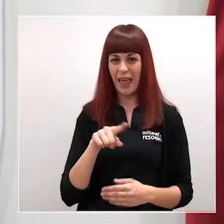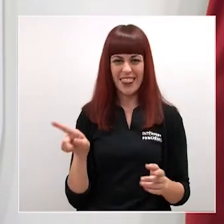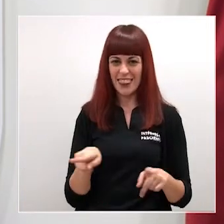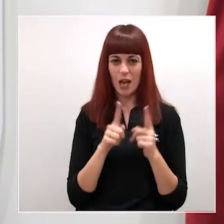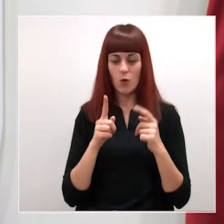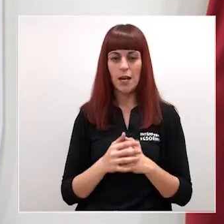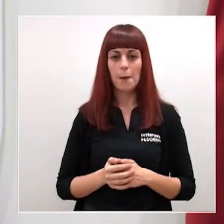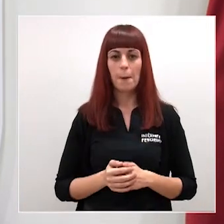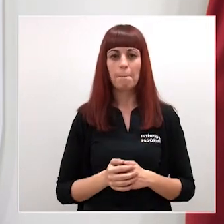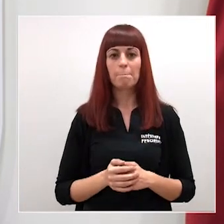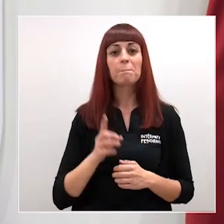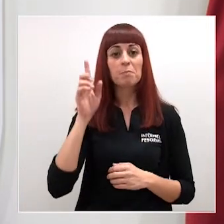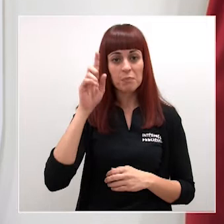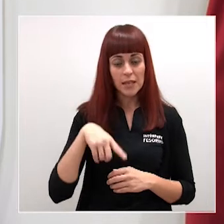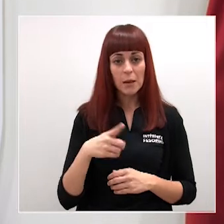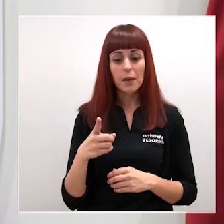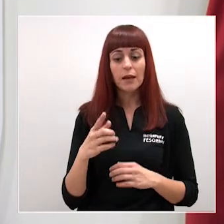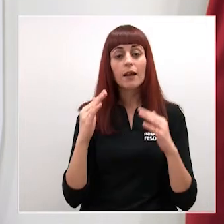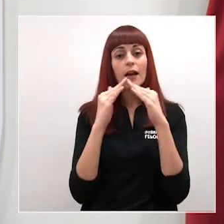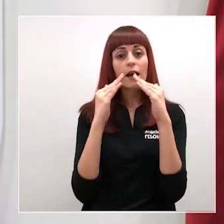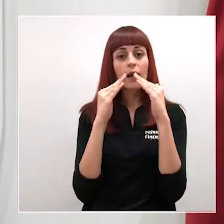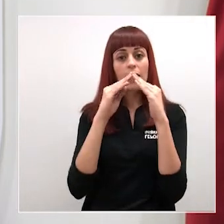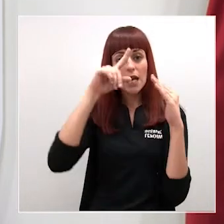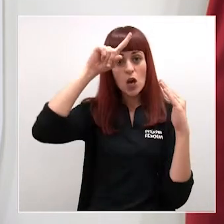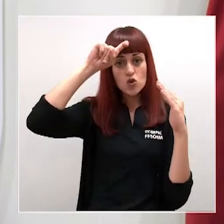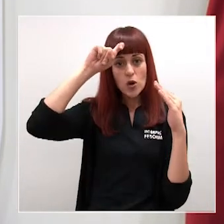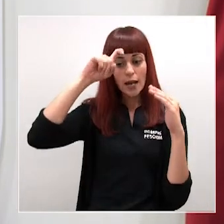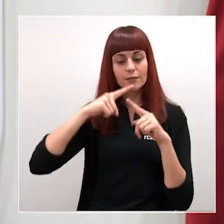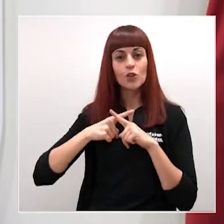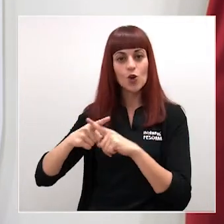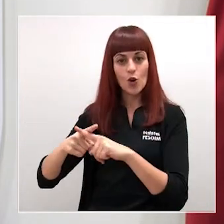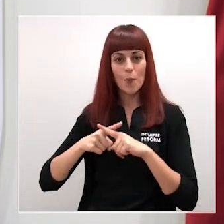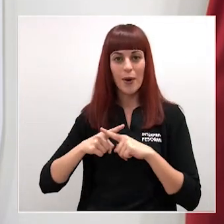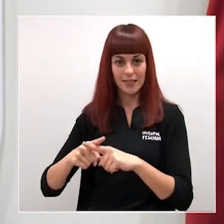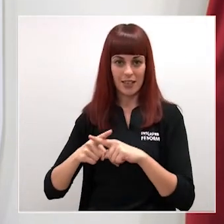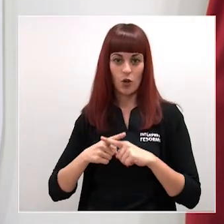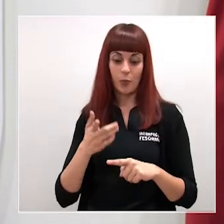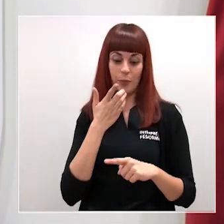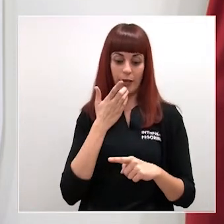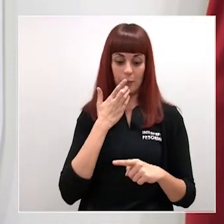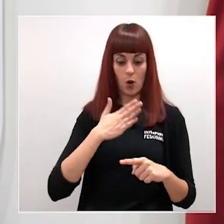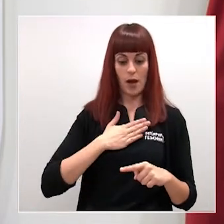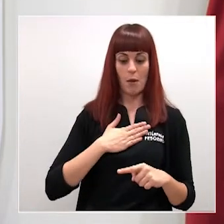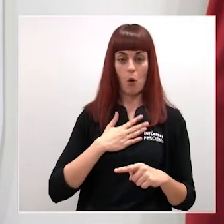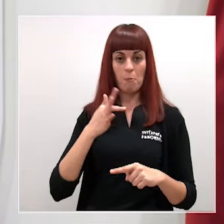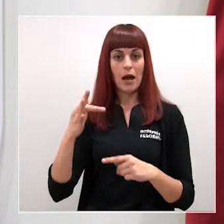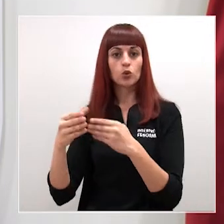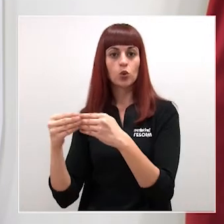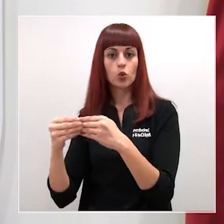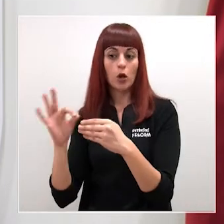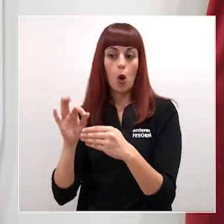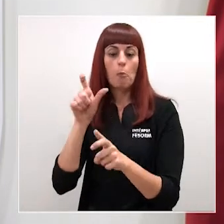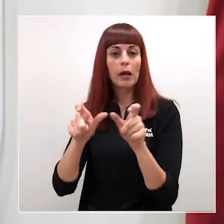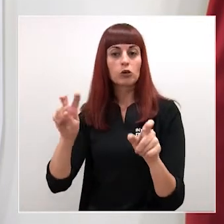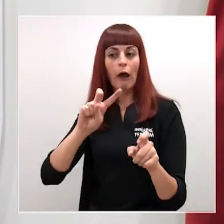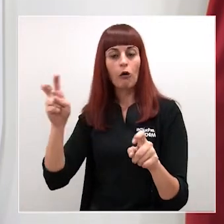contempla la posibilidad de que el alojamiento rural sea compartido con su titular e incluso con otros huéspedes,